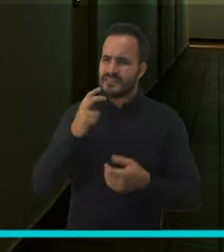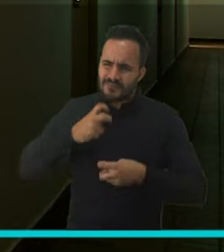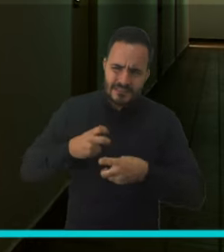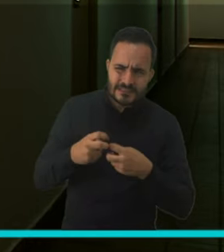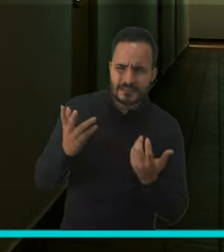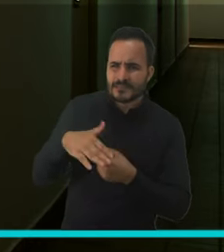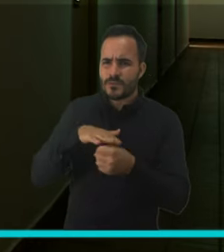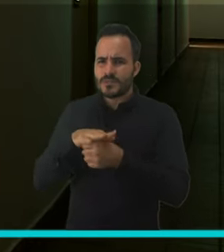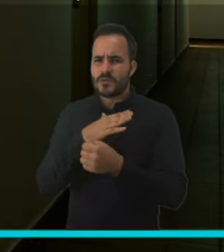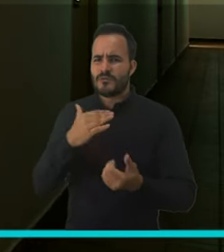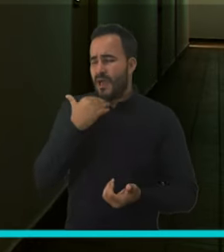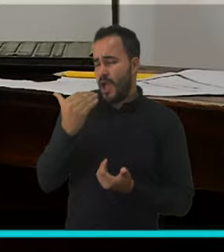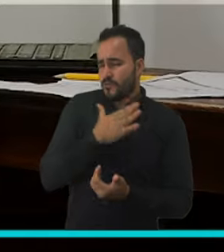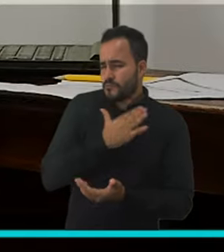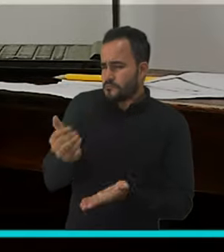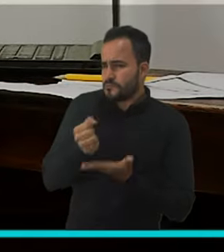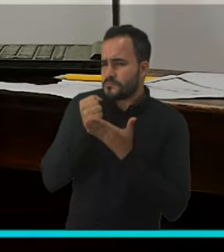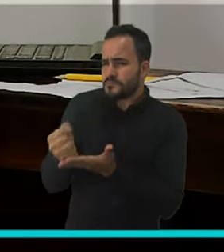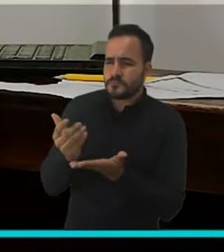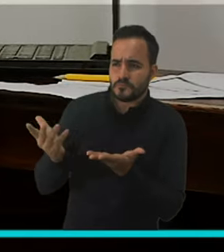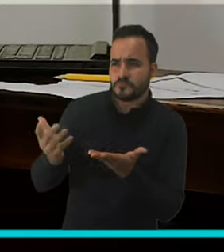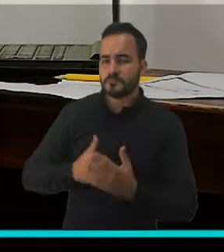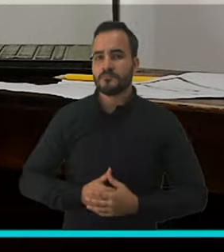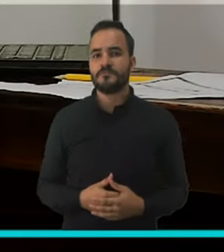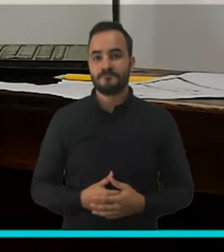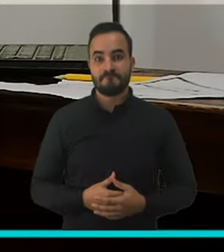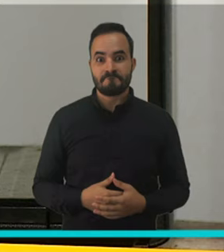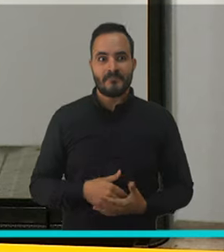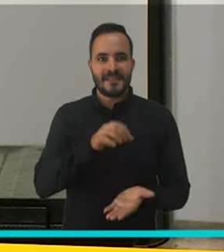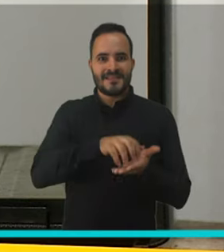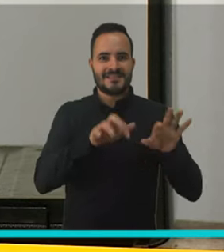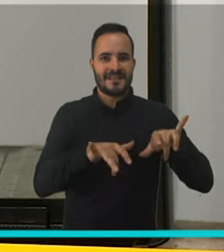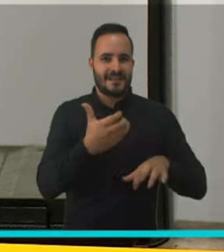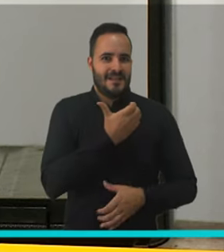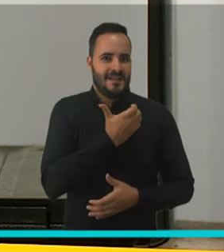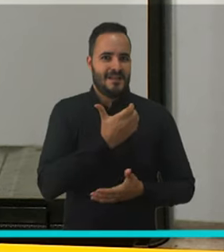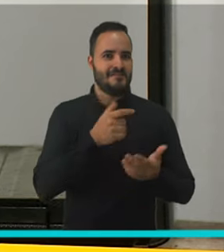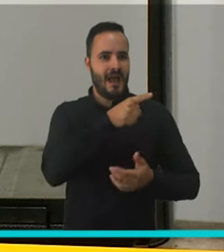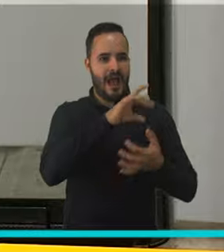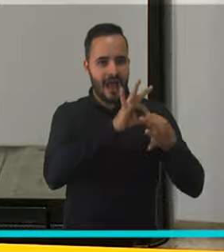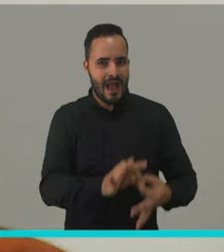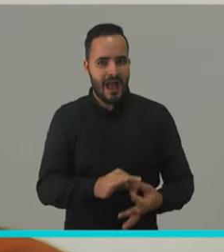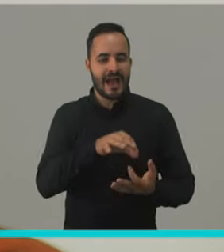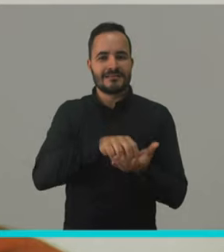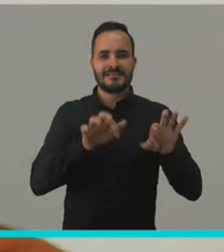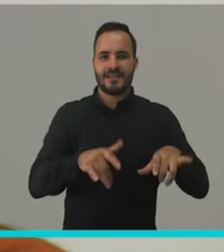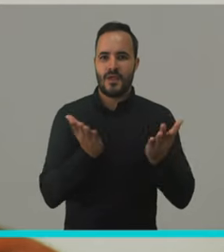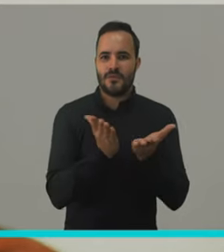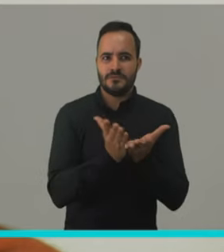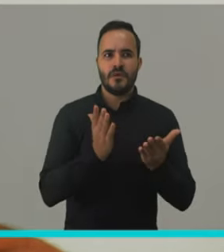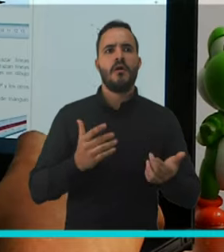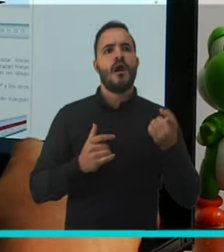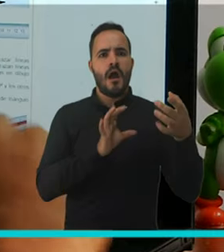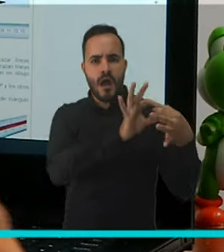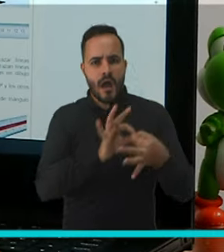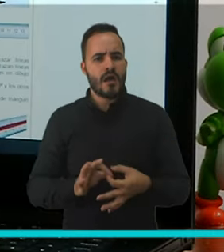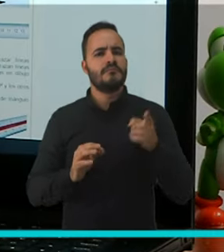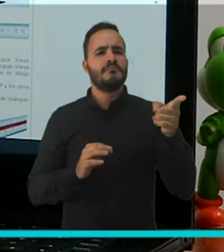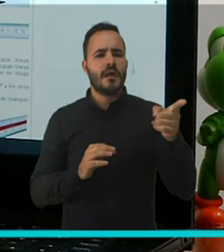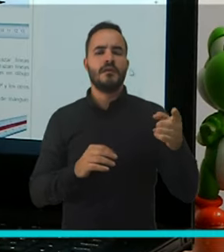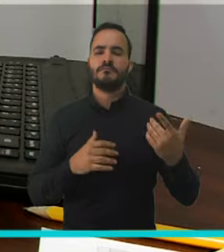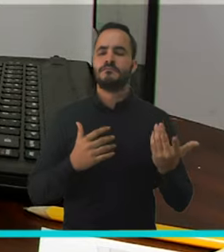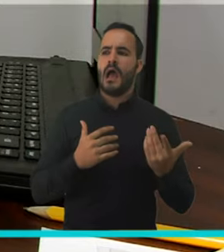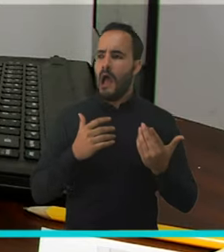tenía, que si no tenían alguna dificultad en la cual ellos pudieran colaborarle. Y Secretaría de Educación se encarga de contactar a todos los